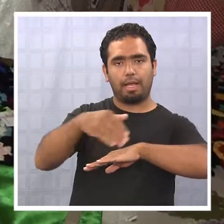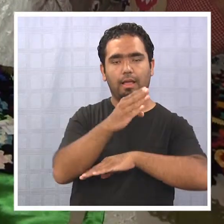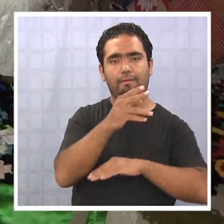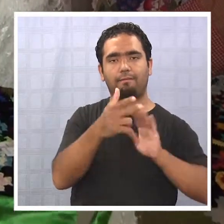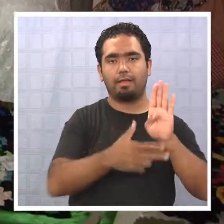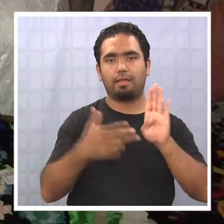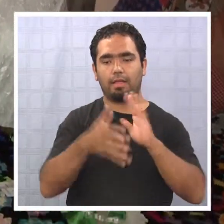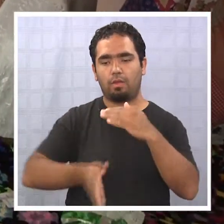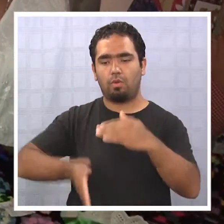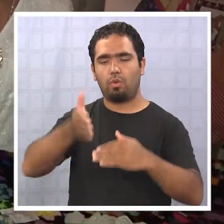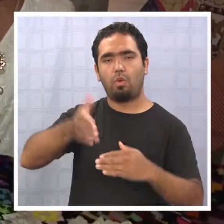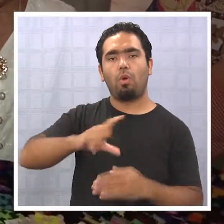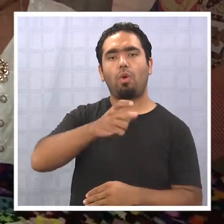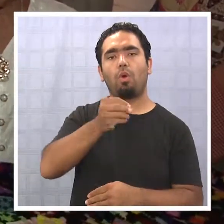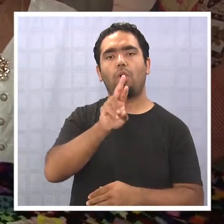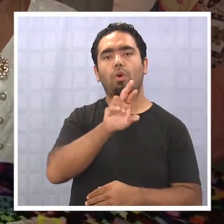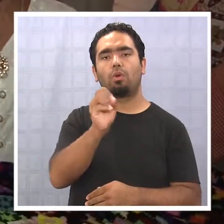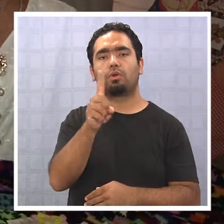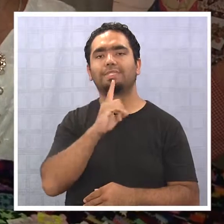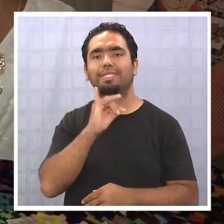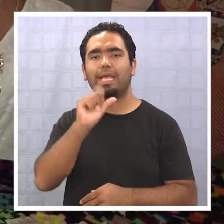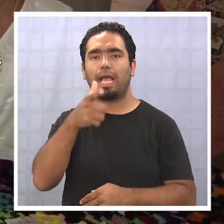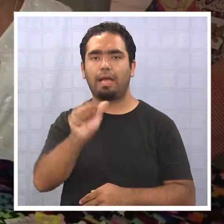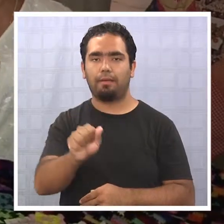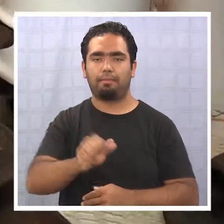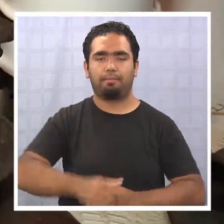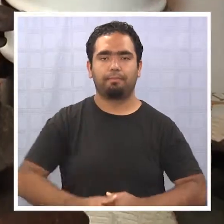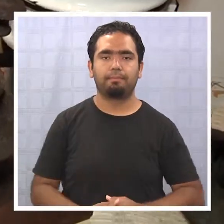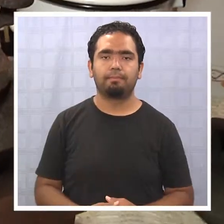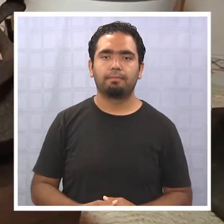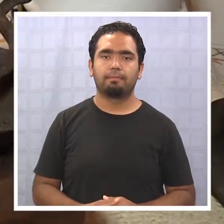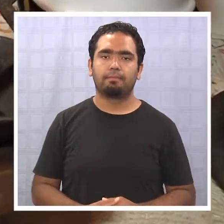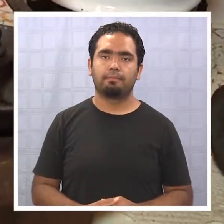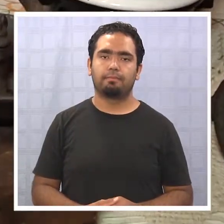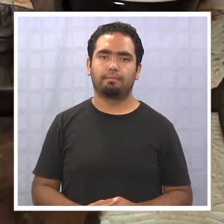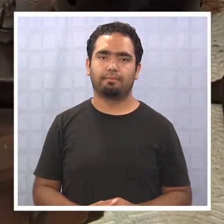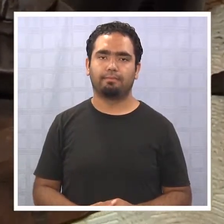marzo en la Casa de la Cultura, ubicada en Baquedano, esquina Gorostiaga.